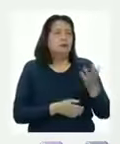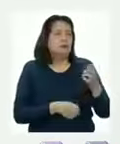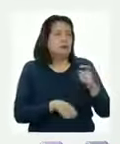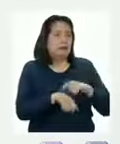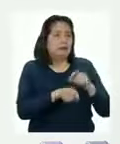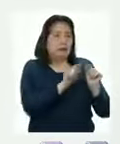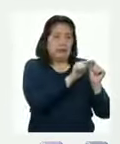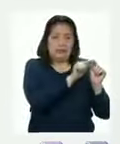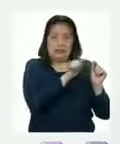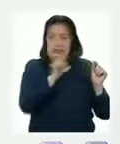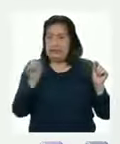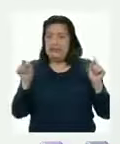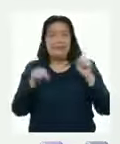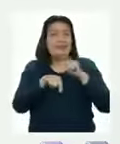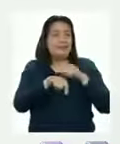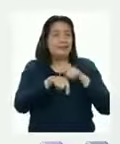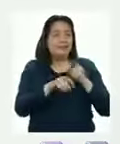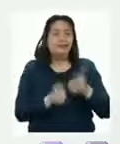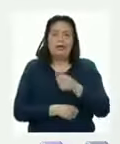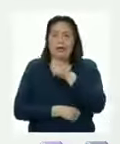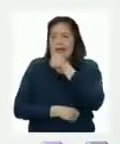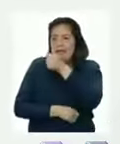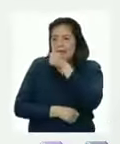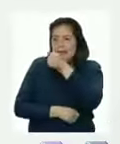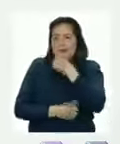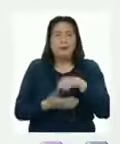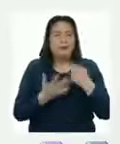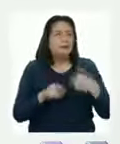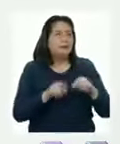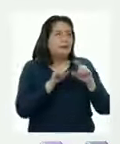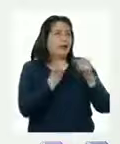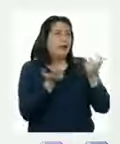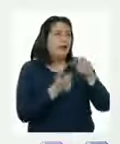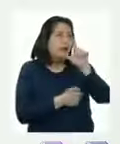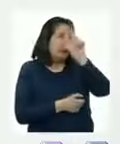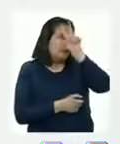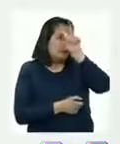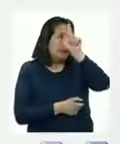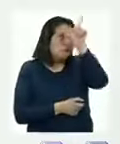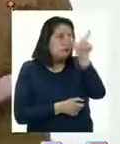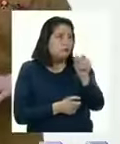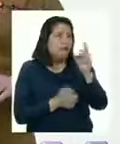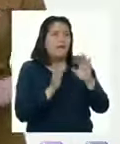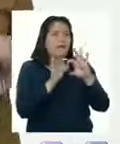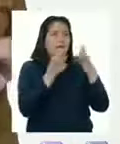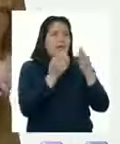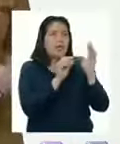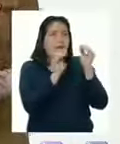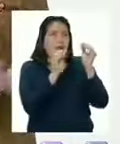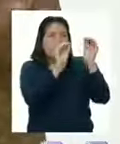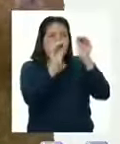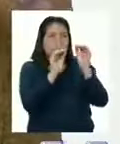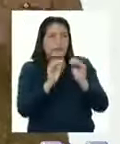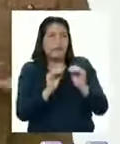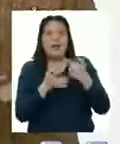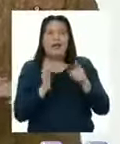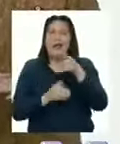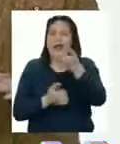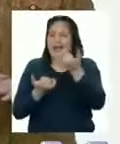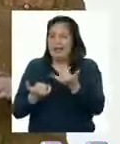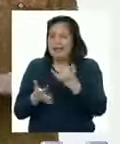de tiempo, nuestras entrevistas, el mapa de trayectoria de nuestra familia, entre otras En este programa